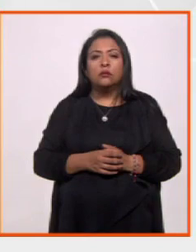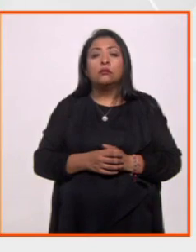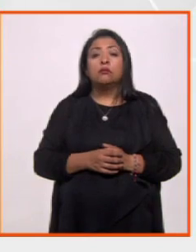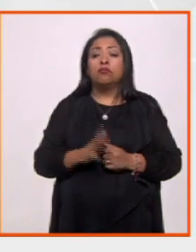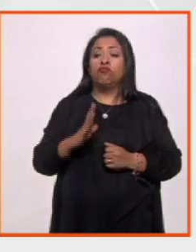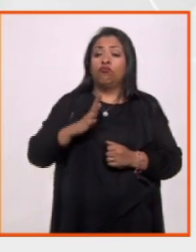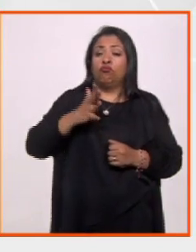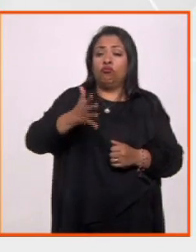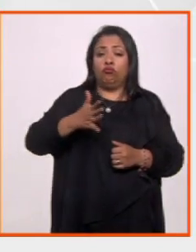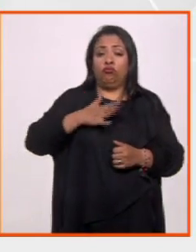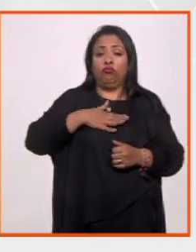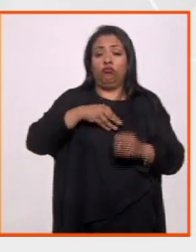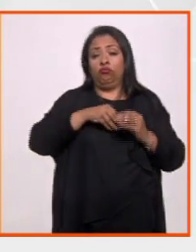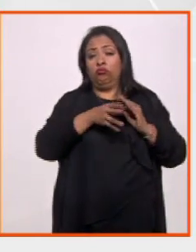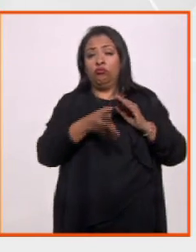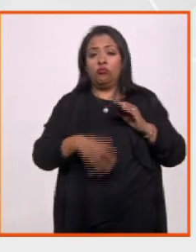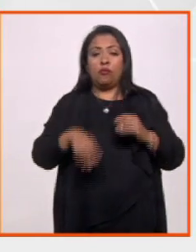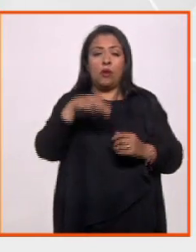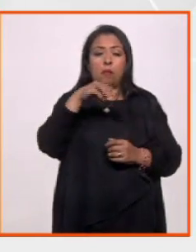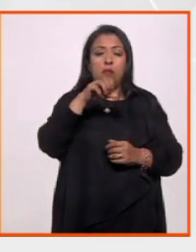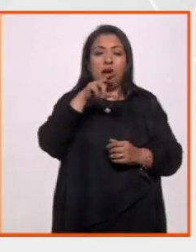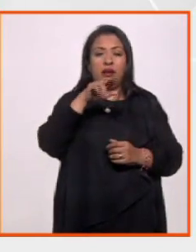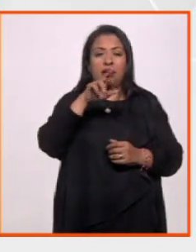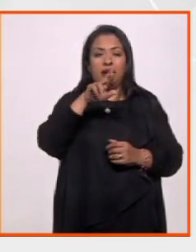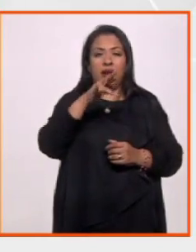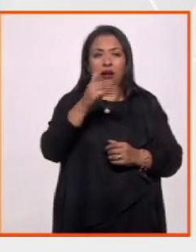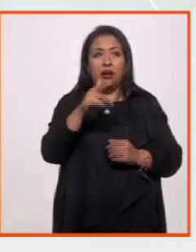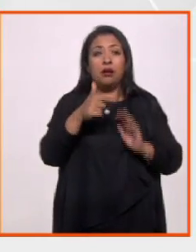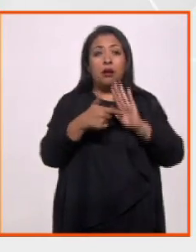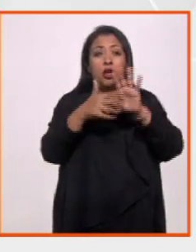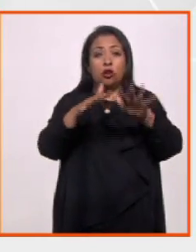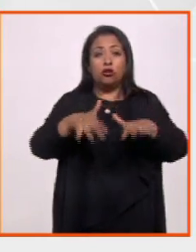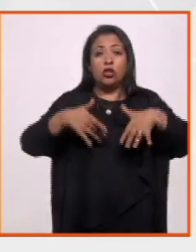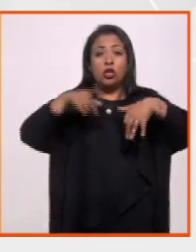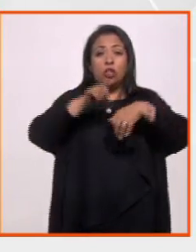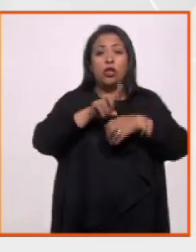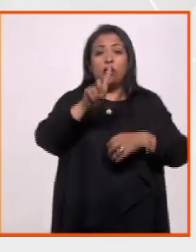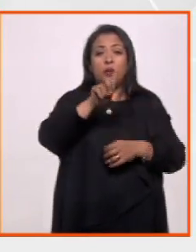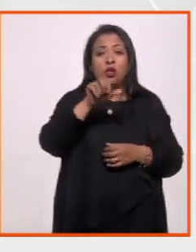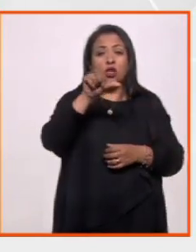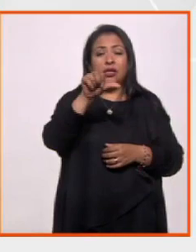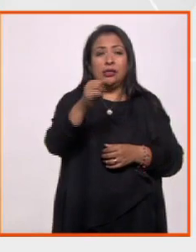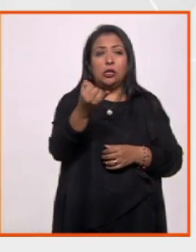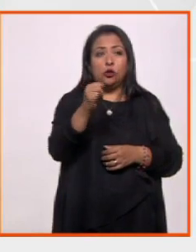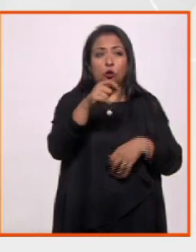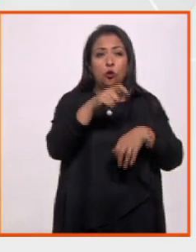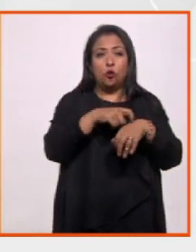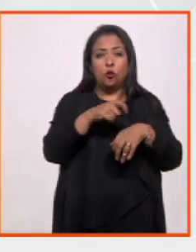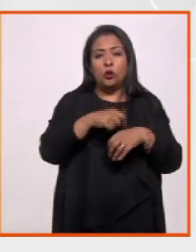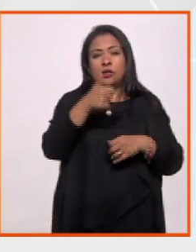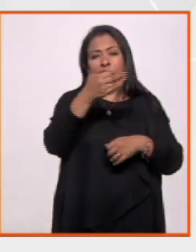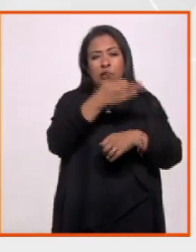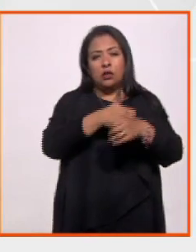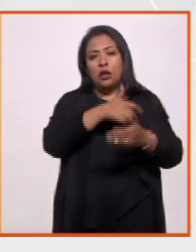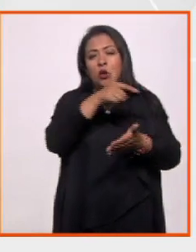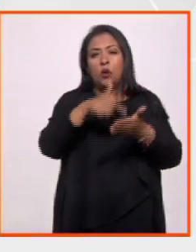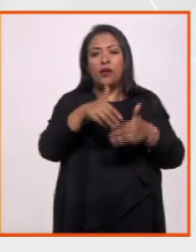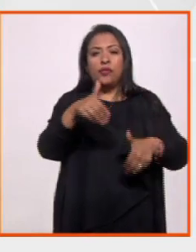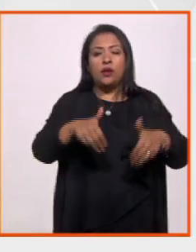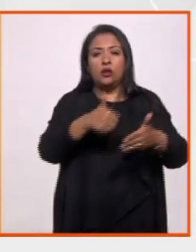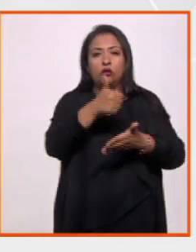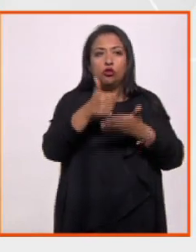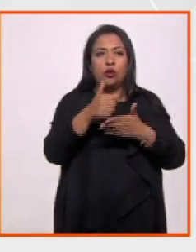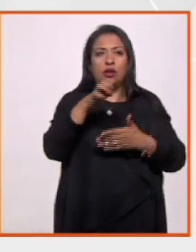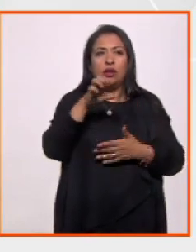Orgullosa soy raíz de María Reina, se va a presentar en un concierto el domingo 16 de junio a las 18 horas en el Teatro de la